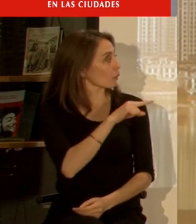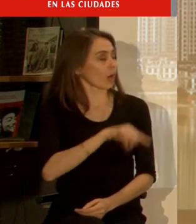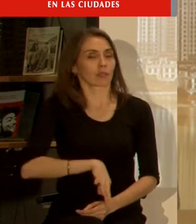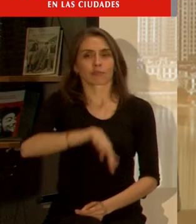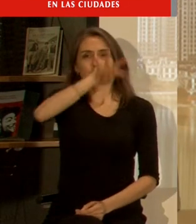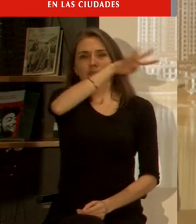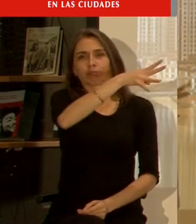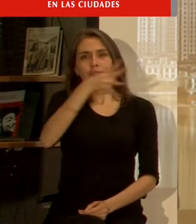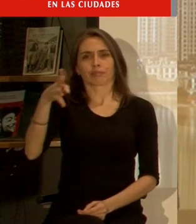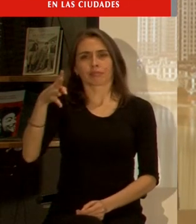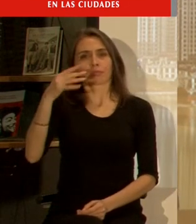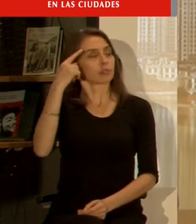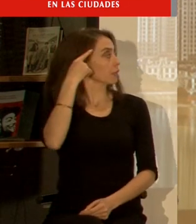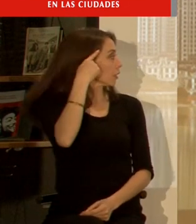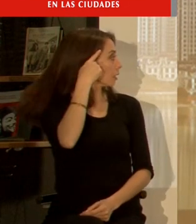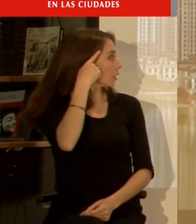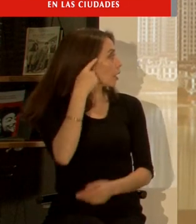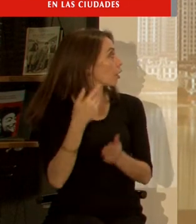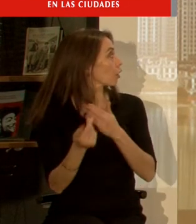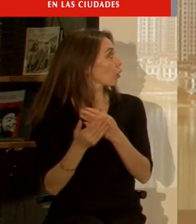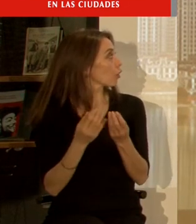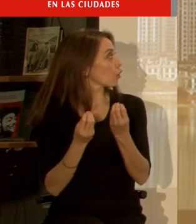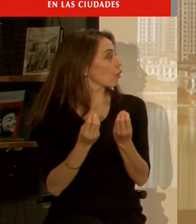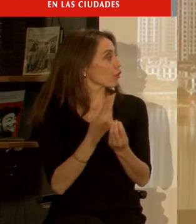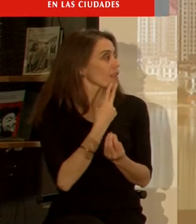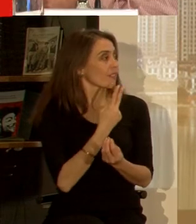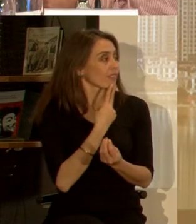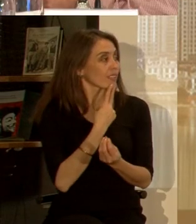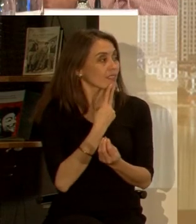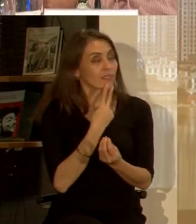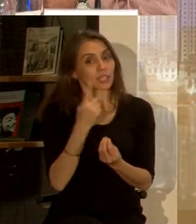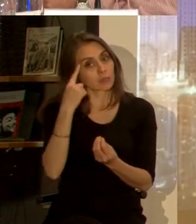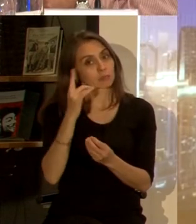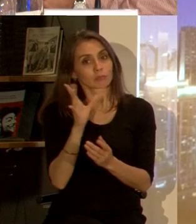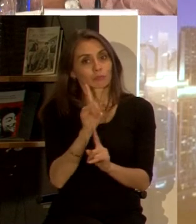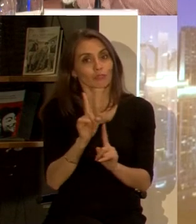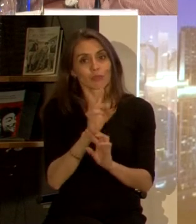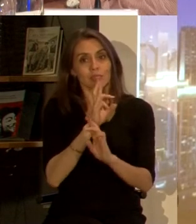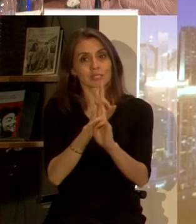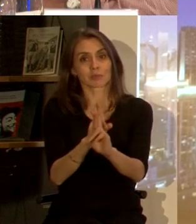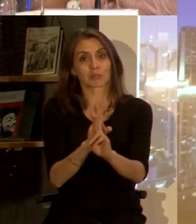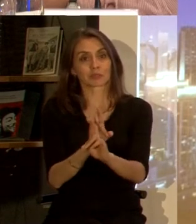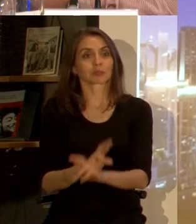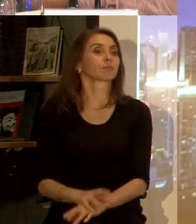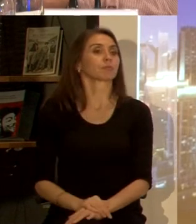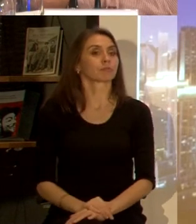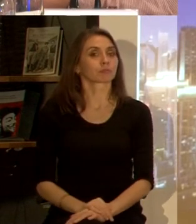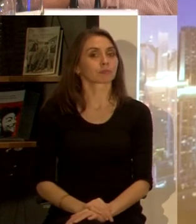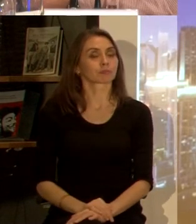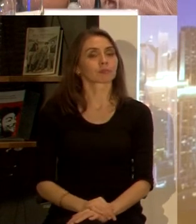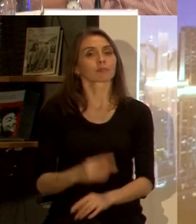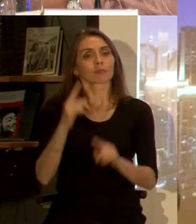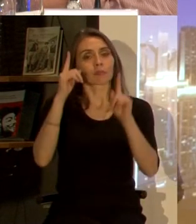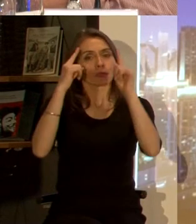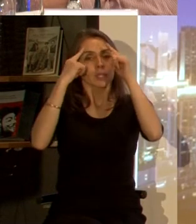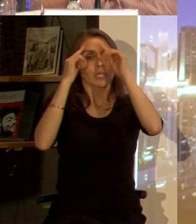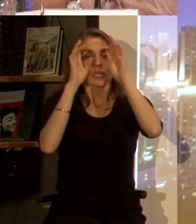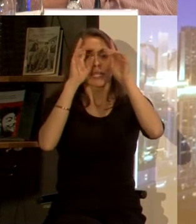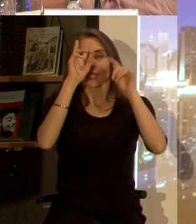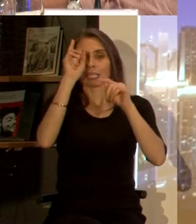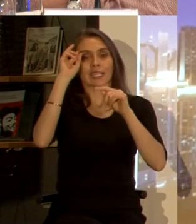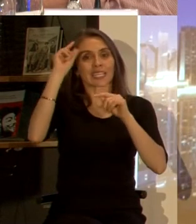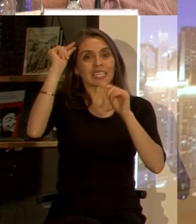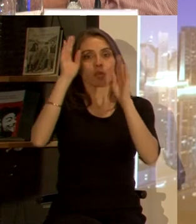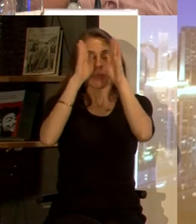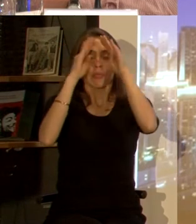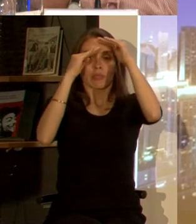racionalizar el hábitat ¿no es cierto? eso tampoco es una respuesta y por tanto el paradigma de futuro ciudad de futuro